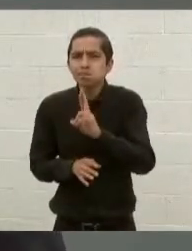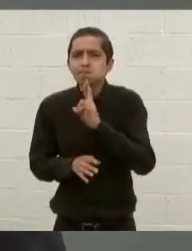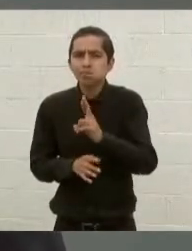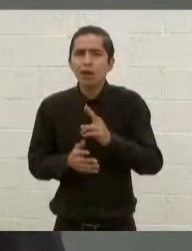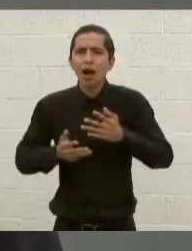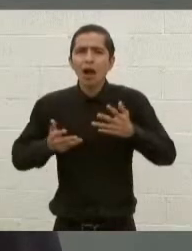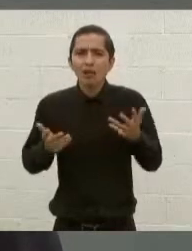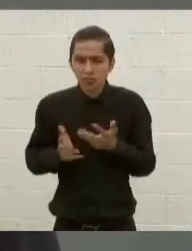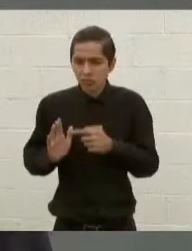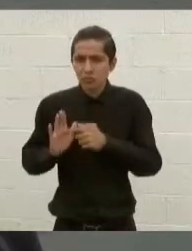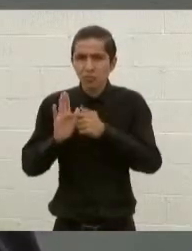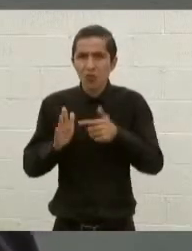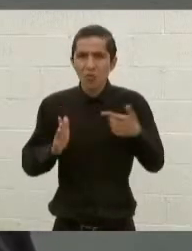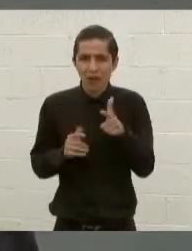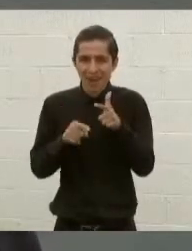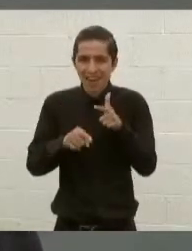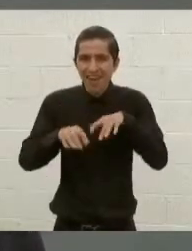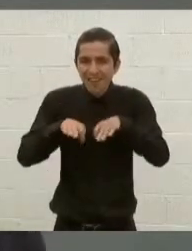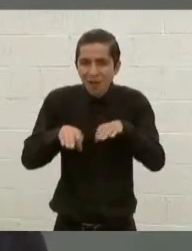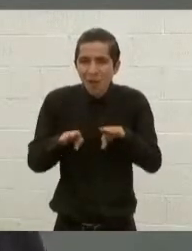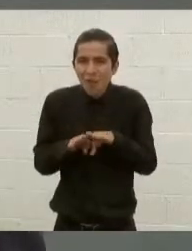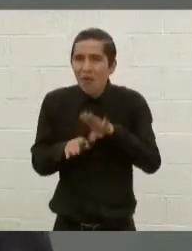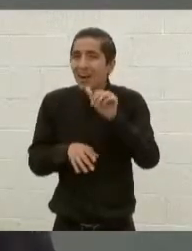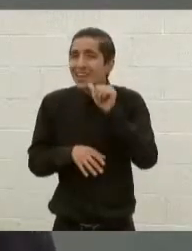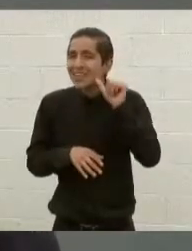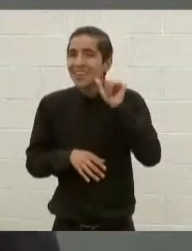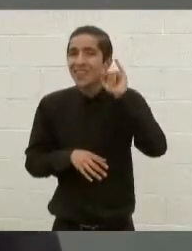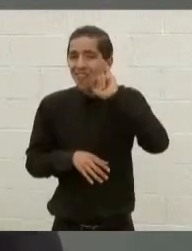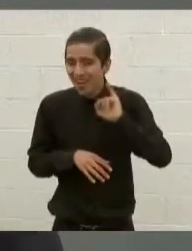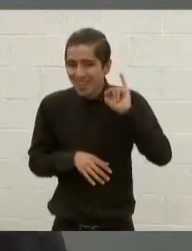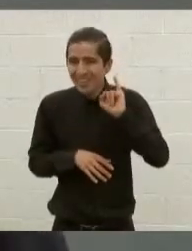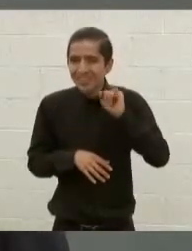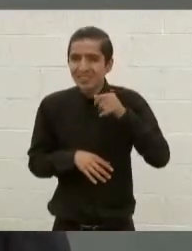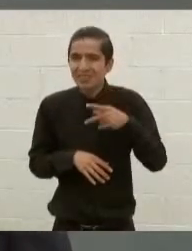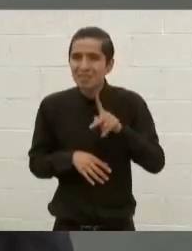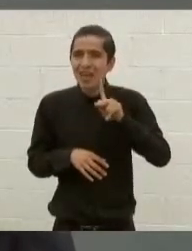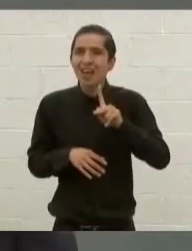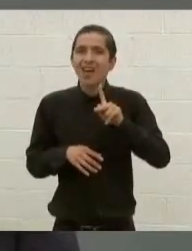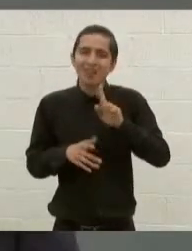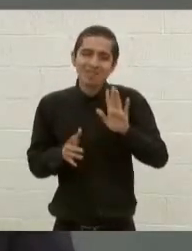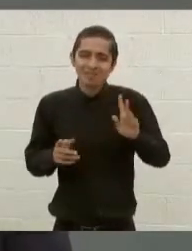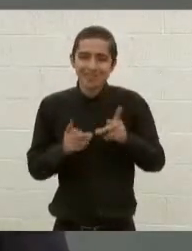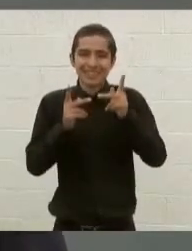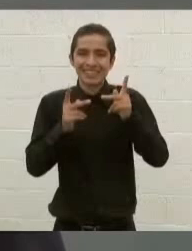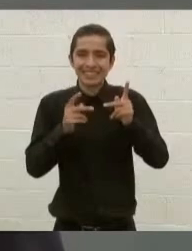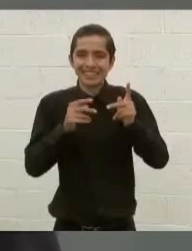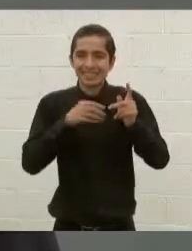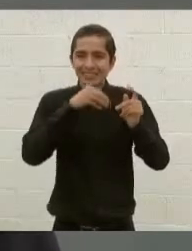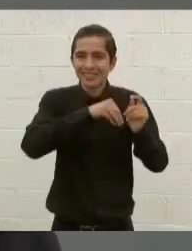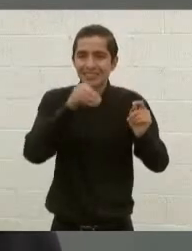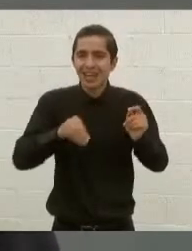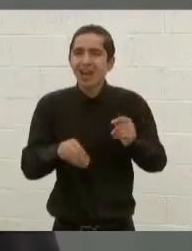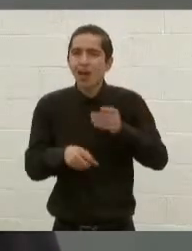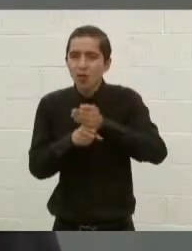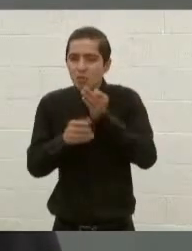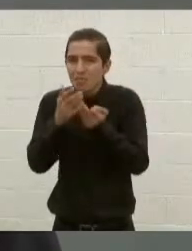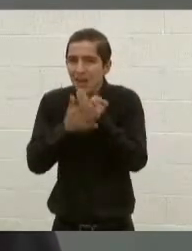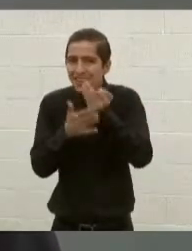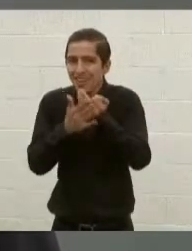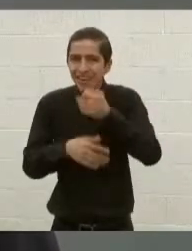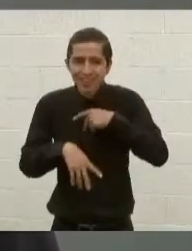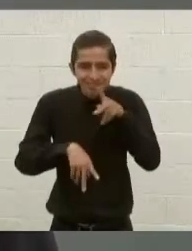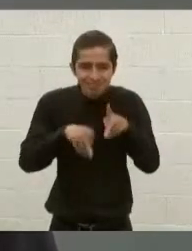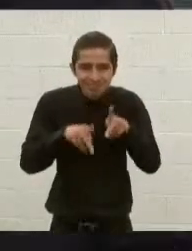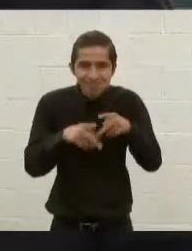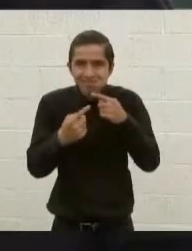estrategia de Guanajuato ayer jueves pero coincidió con una gira lo platicábamos hoy en la mañana